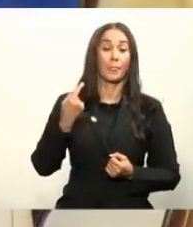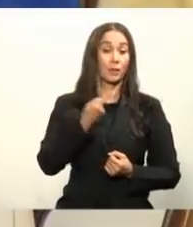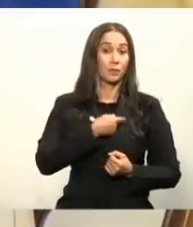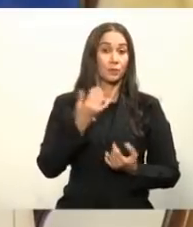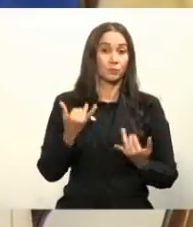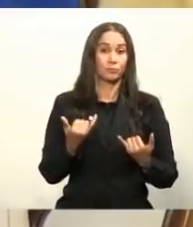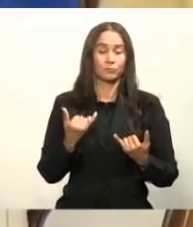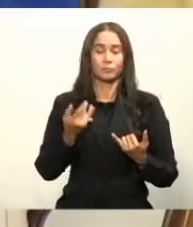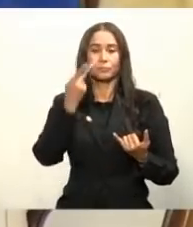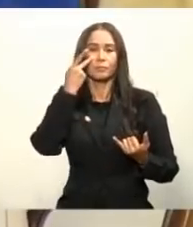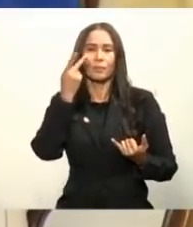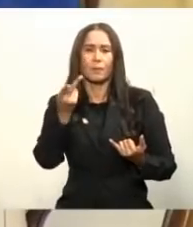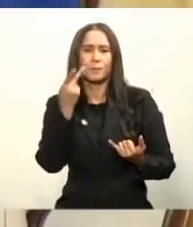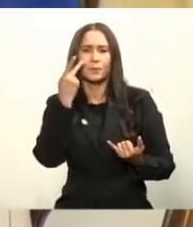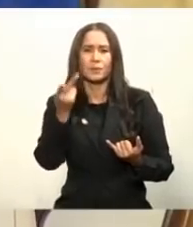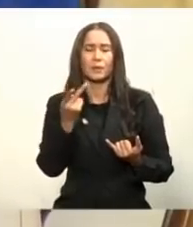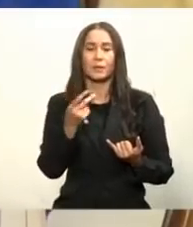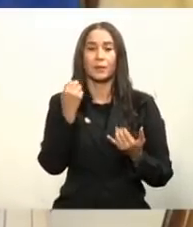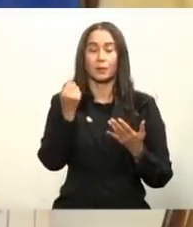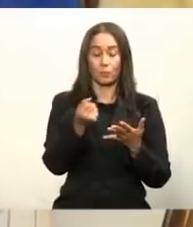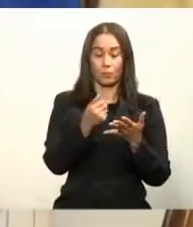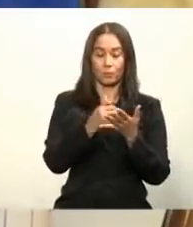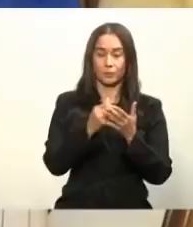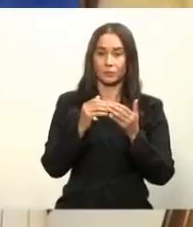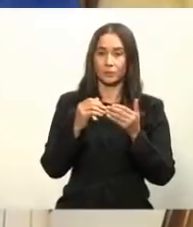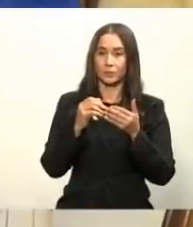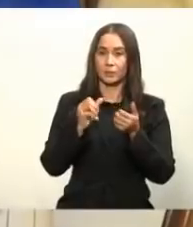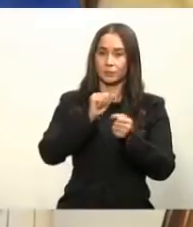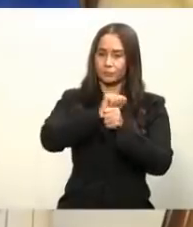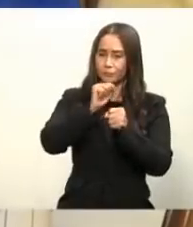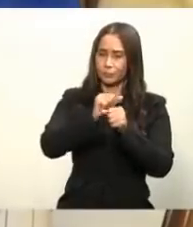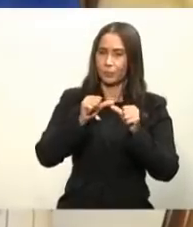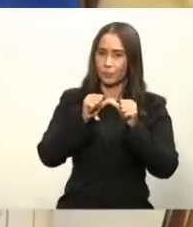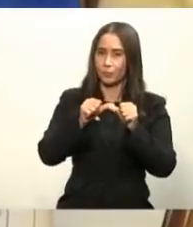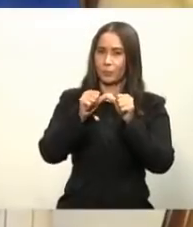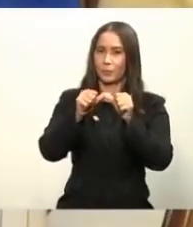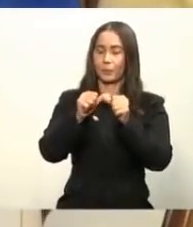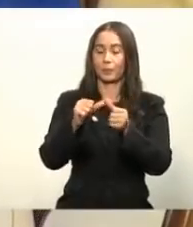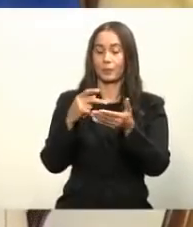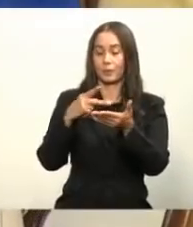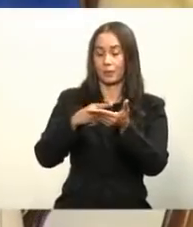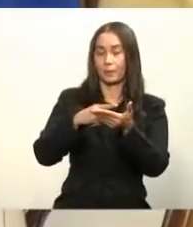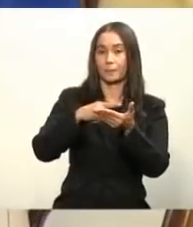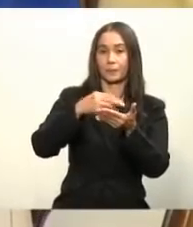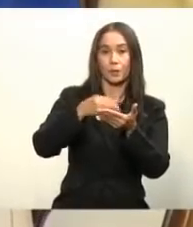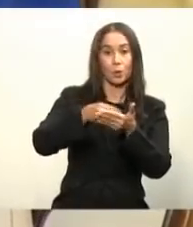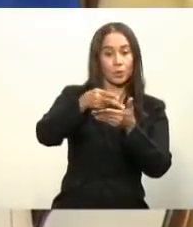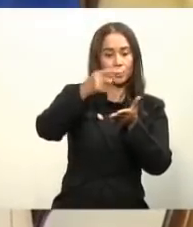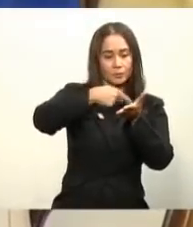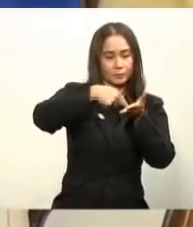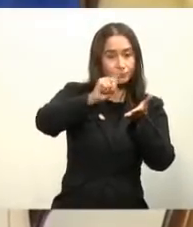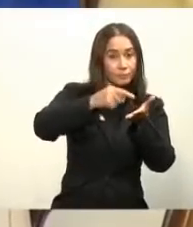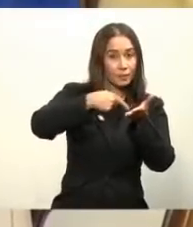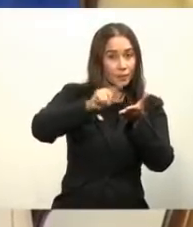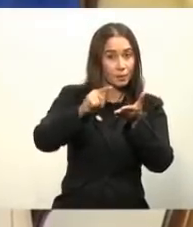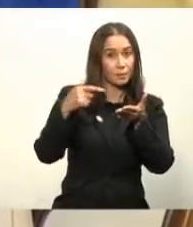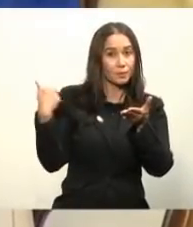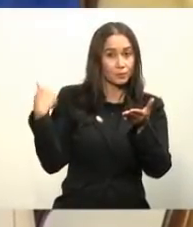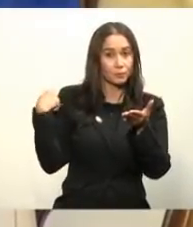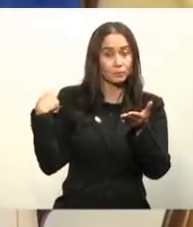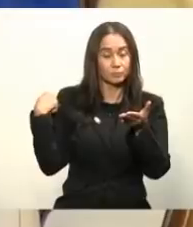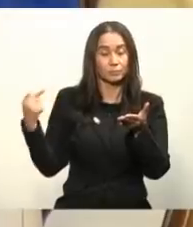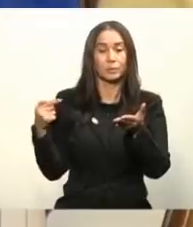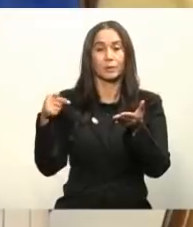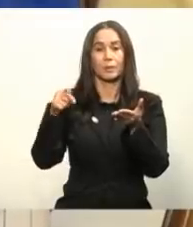ver cómo ese timeline de avances del gobierno en la contratación y aprobación regulatoria de